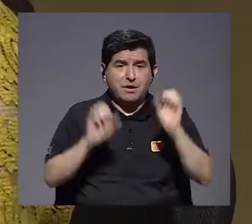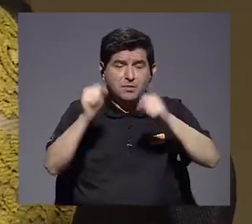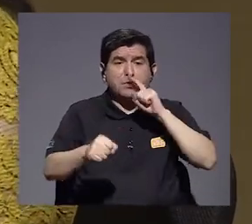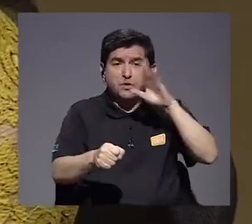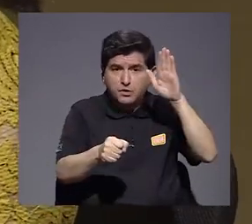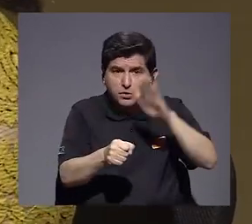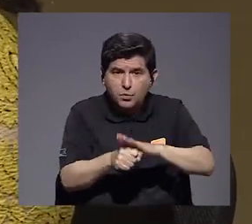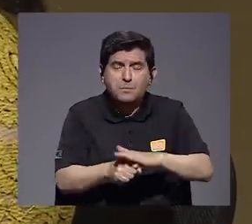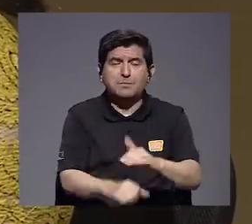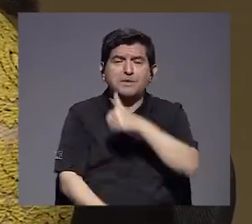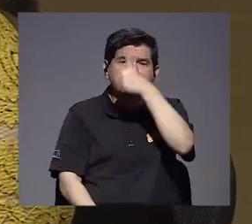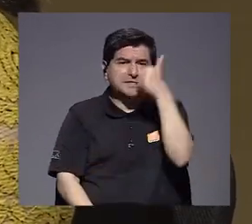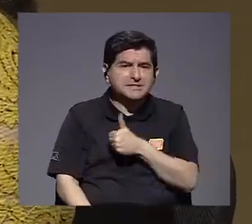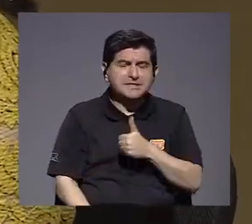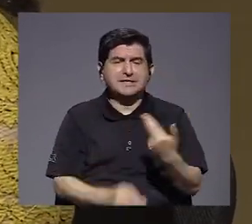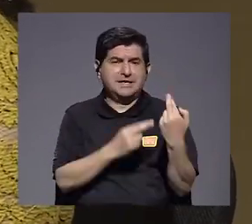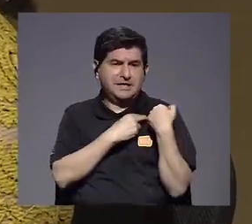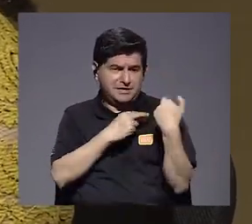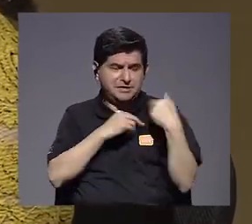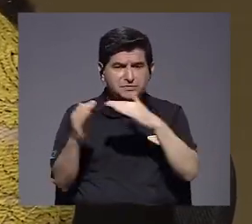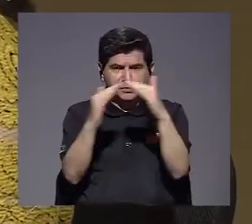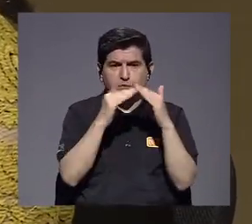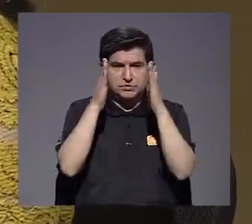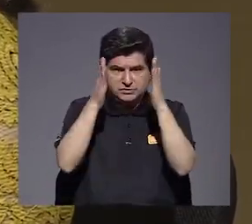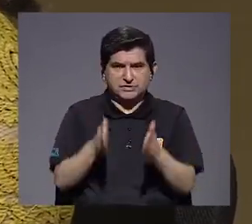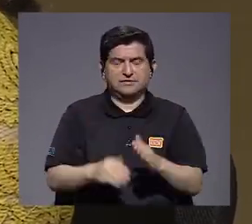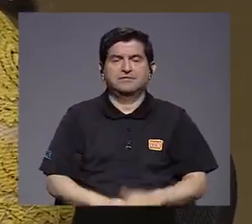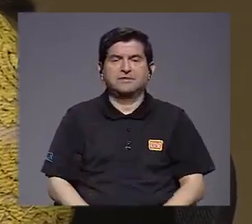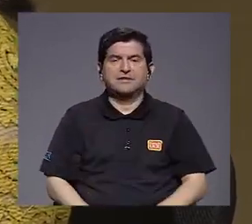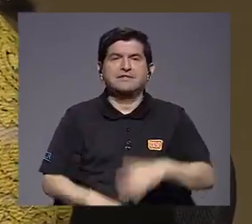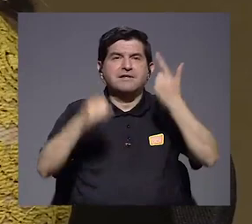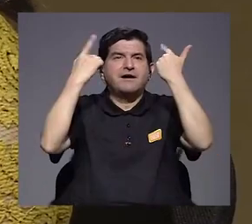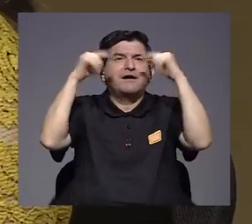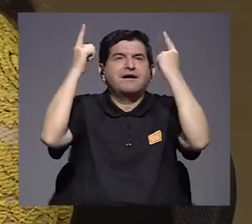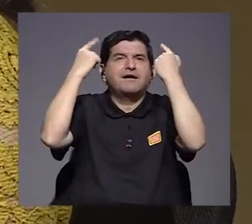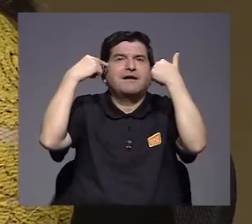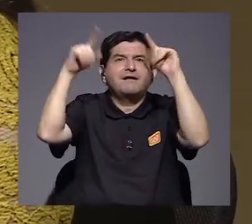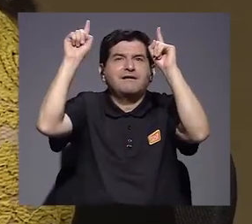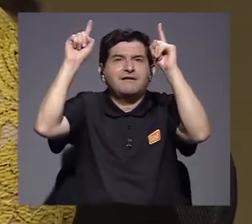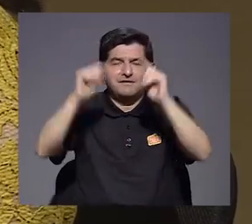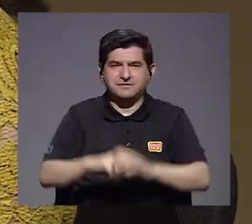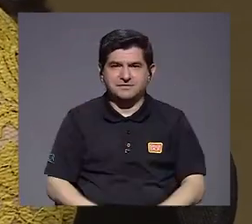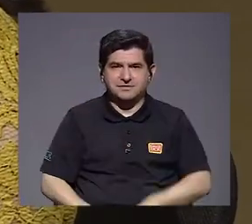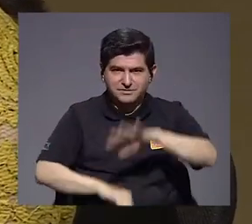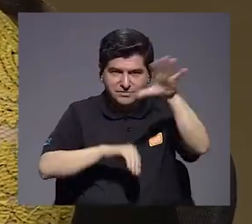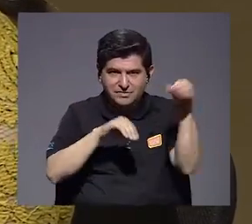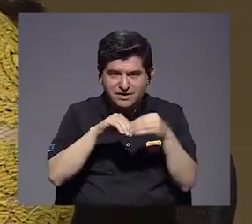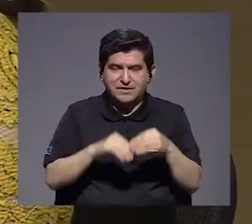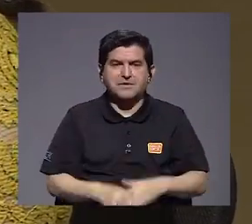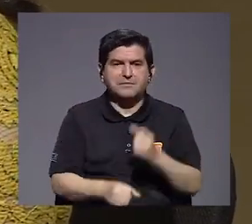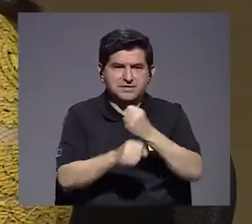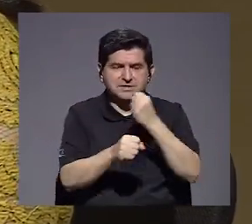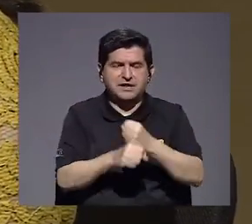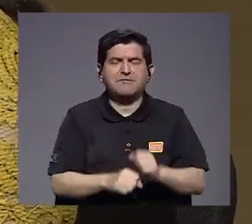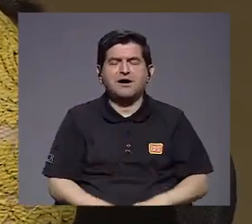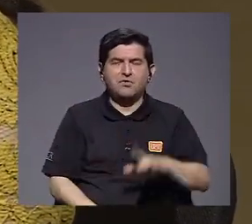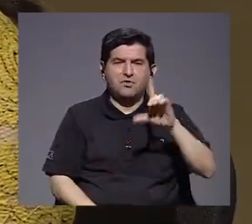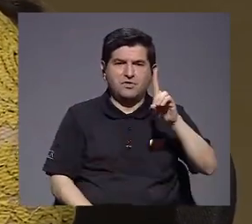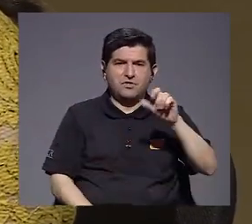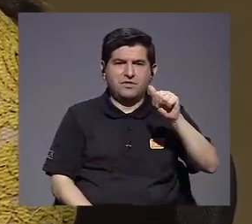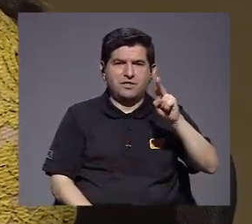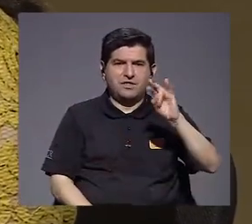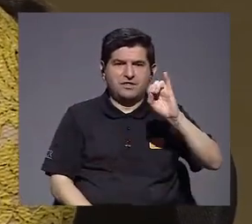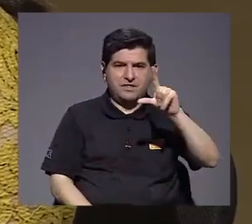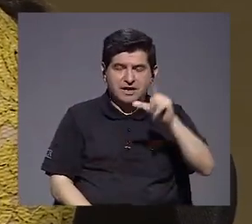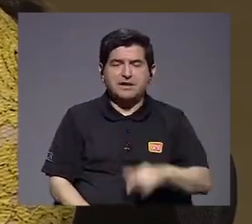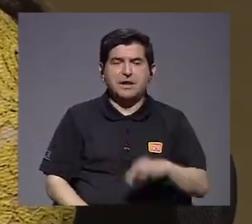estar a la altura del sacrificio y de la responsabilidad ciudadana. El éxito de Daniel realmente, además de que él ha hecho un trabajo extraordinario junto con